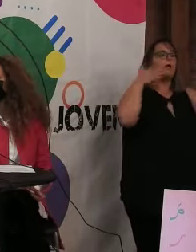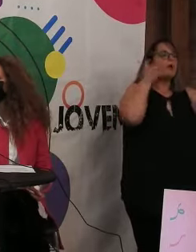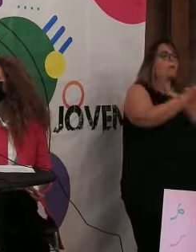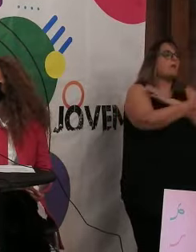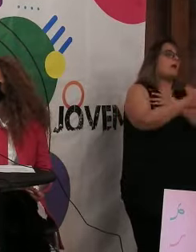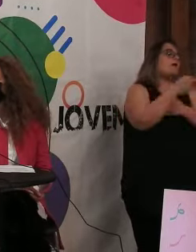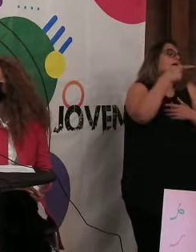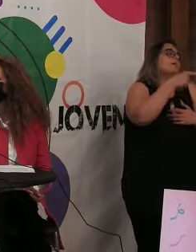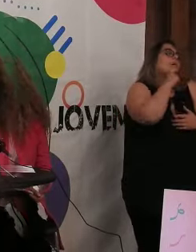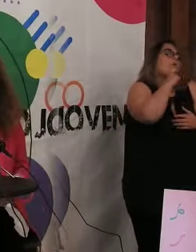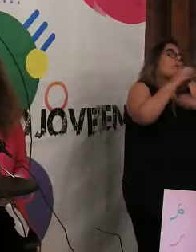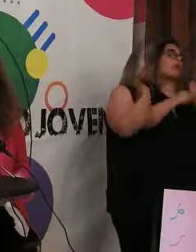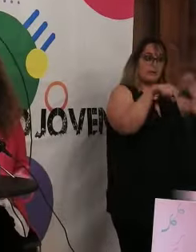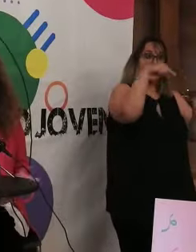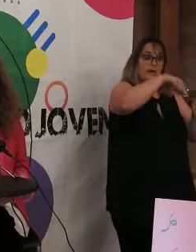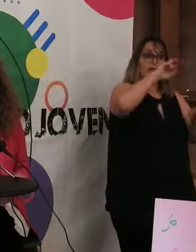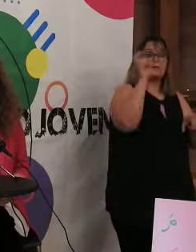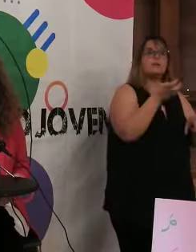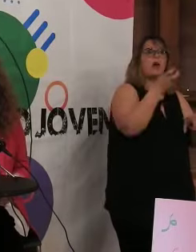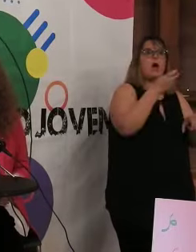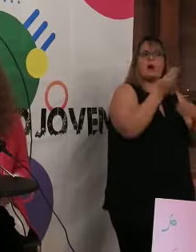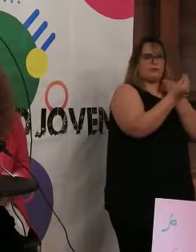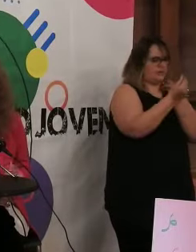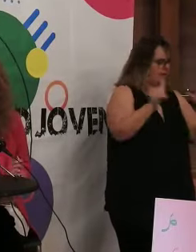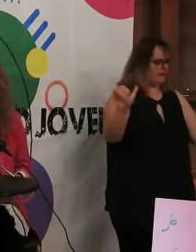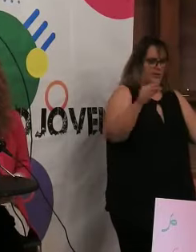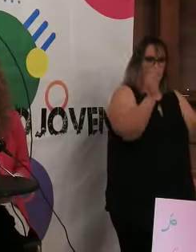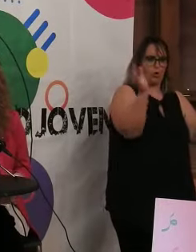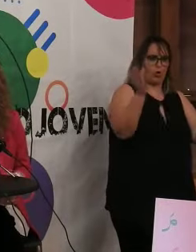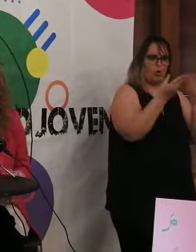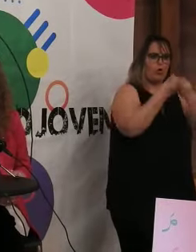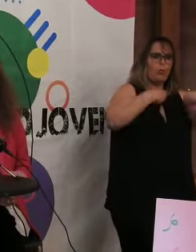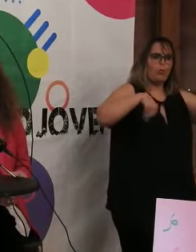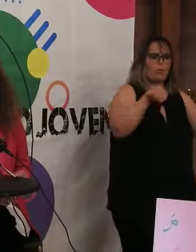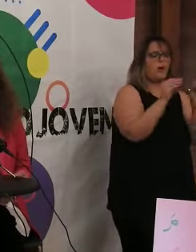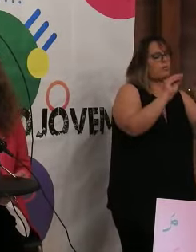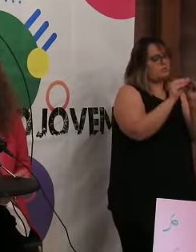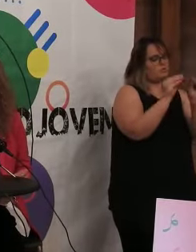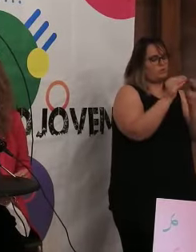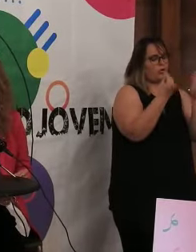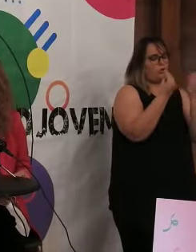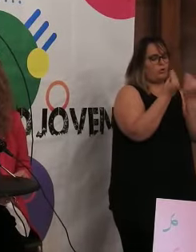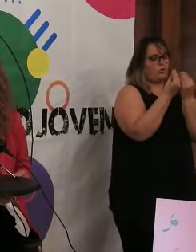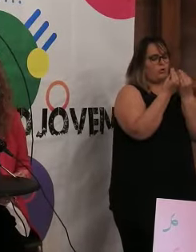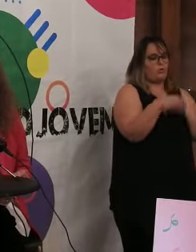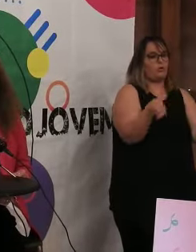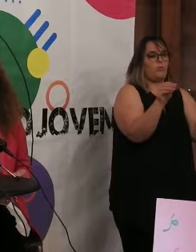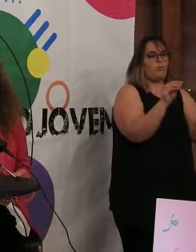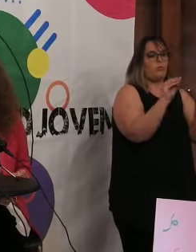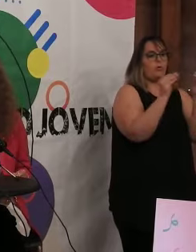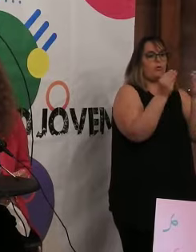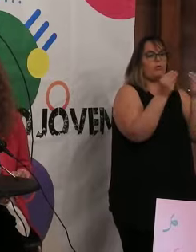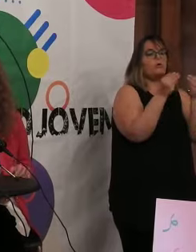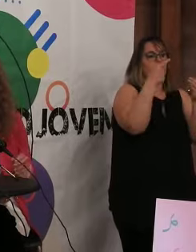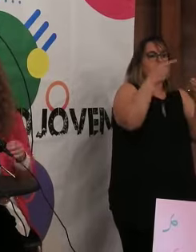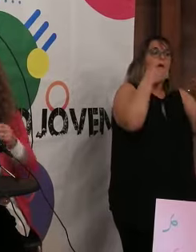un año normal. La actividad será totalmente gratuita. Las tendréis disponibles a partir del miércoles 24 de febrero a las